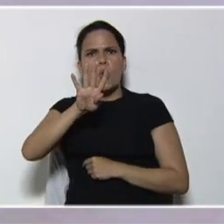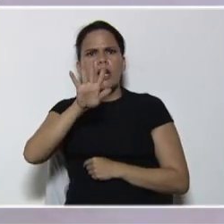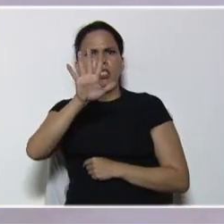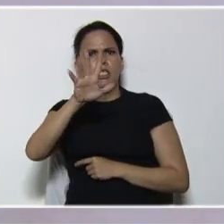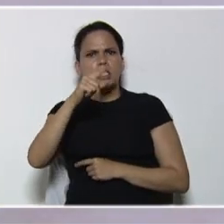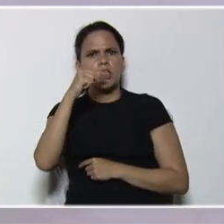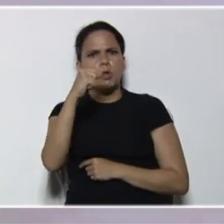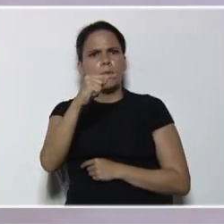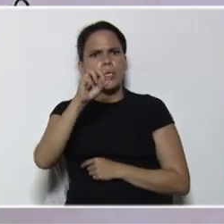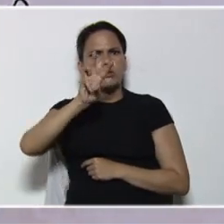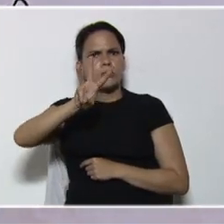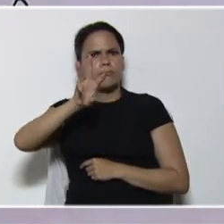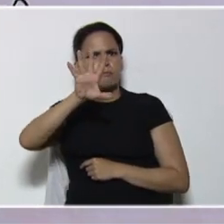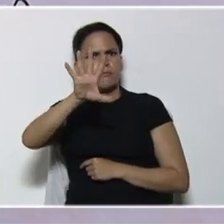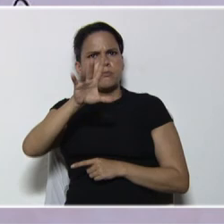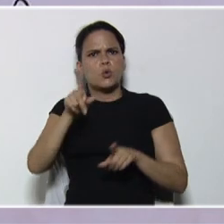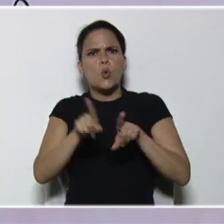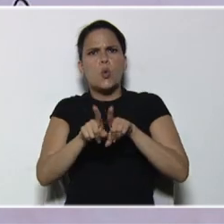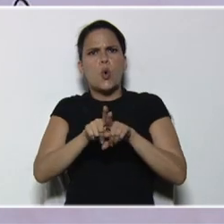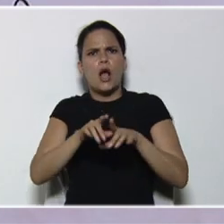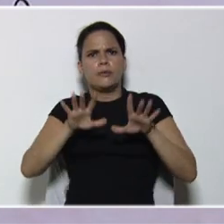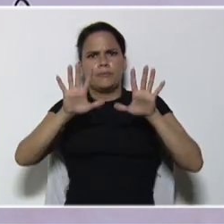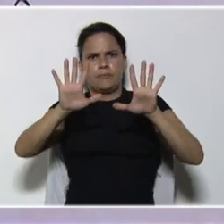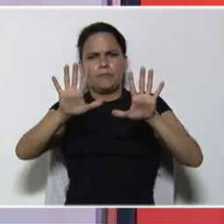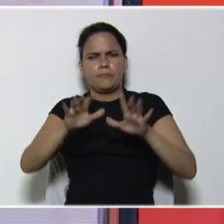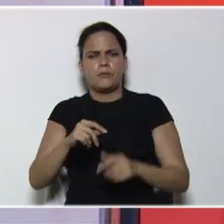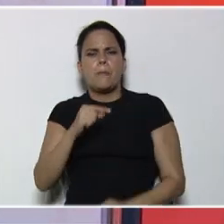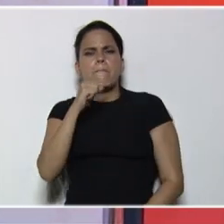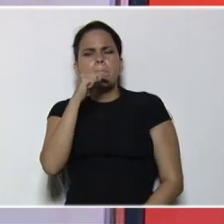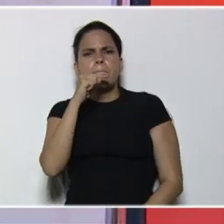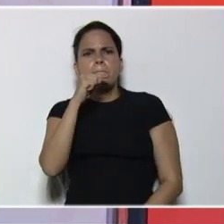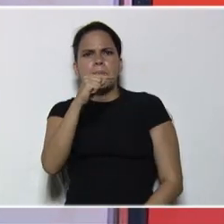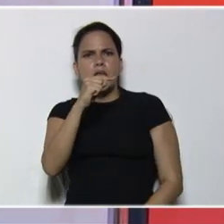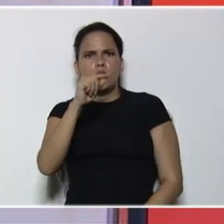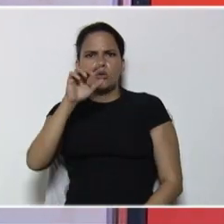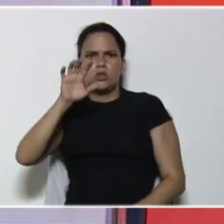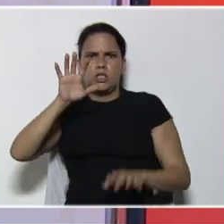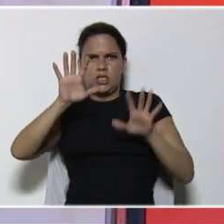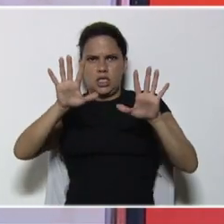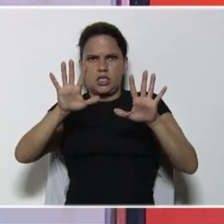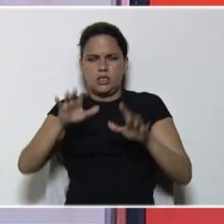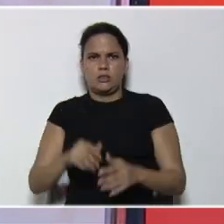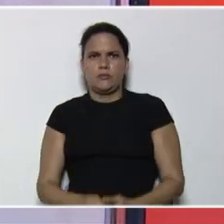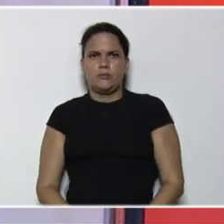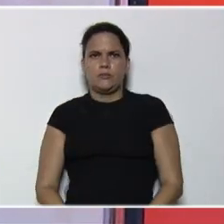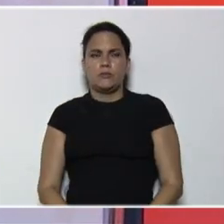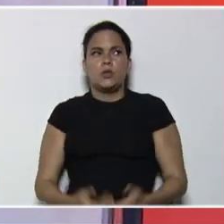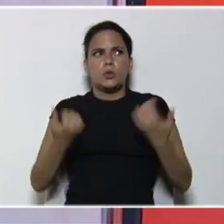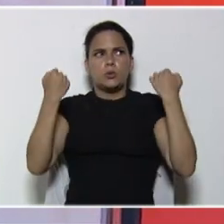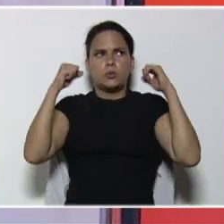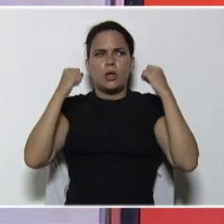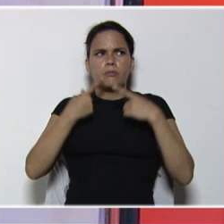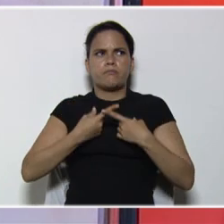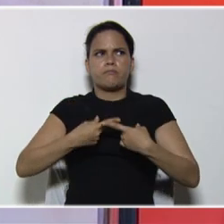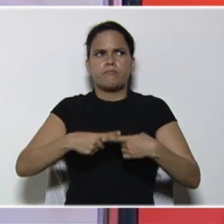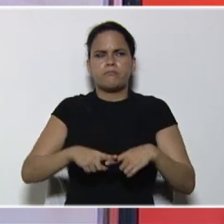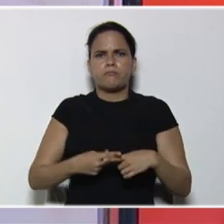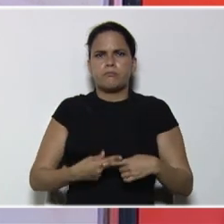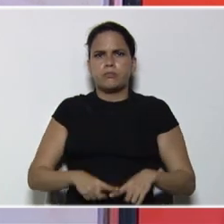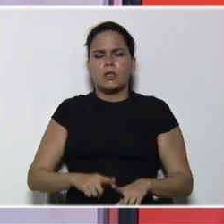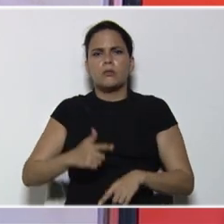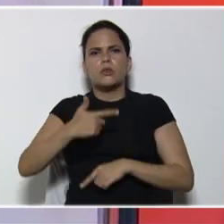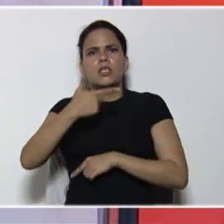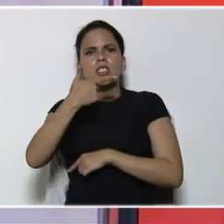35, 10. Bien, para las operaciones de multiplicación y